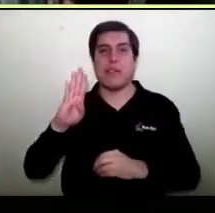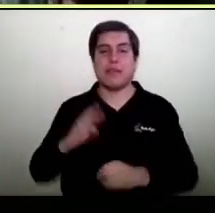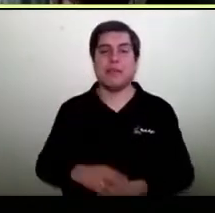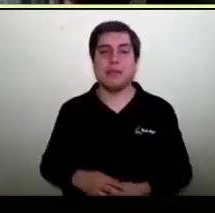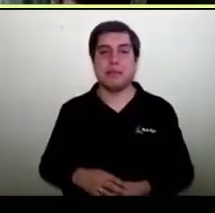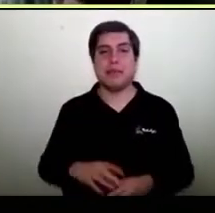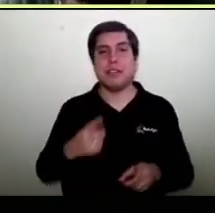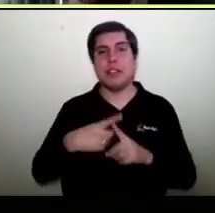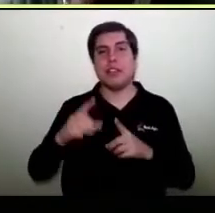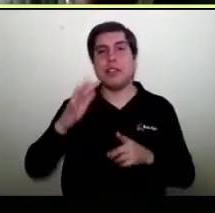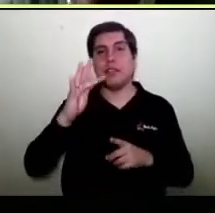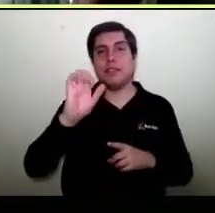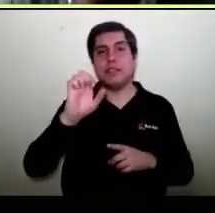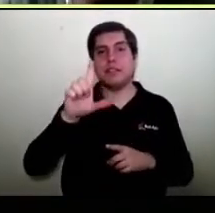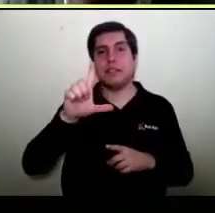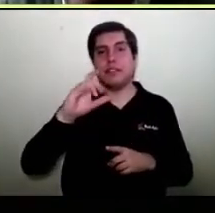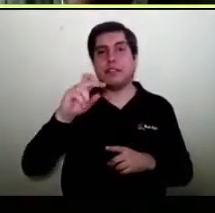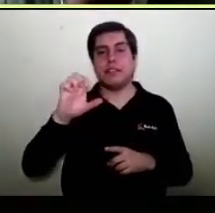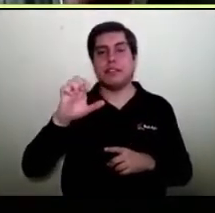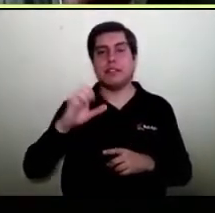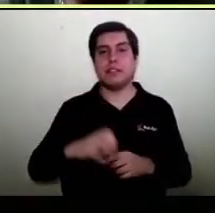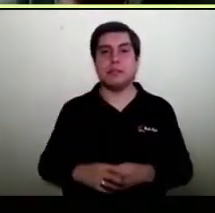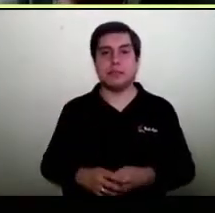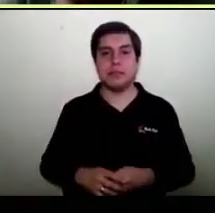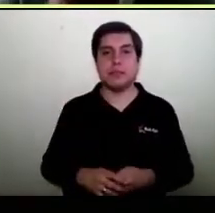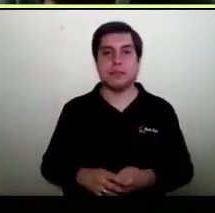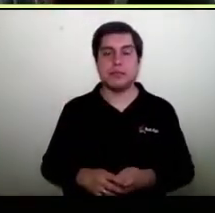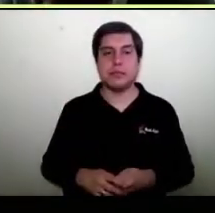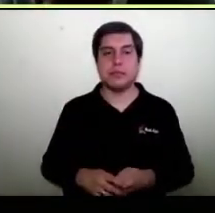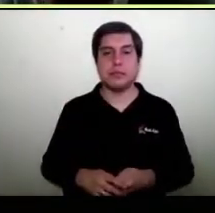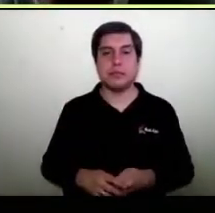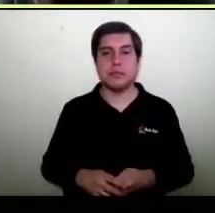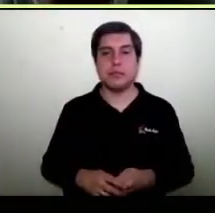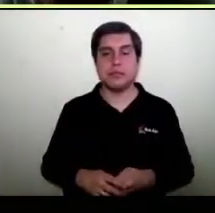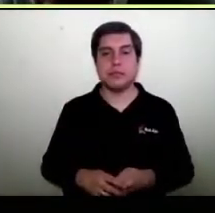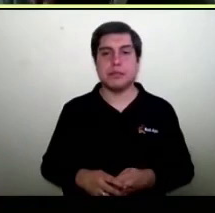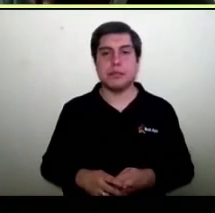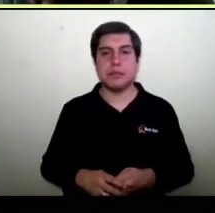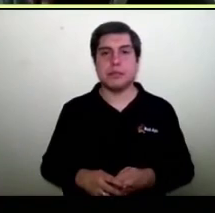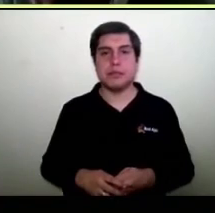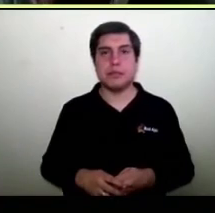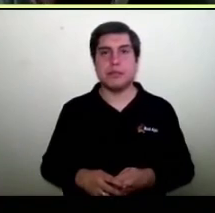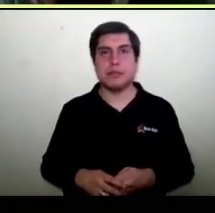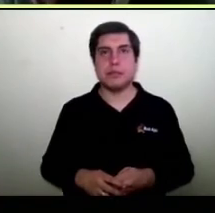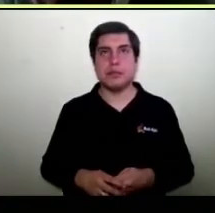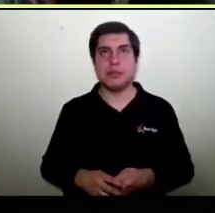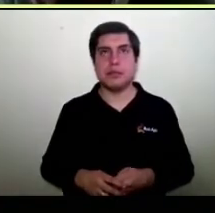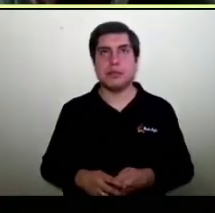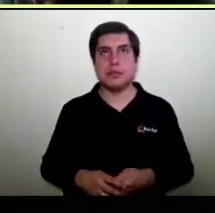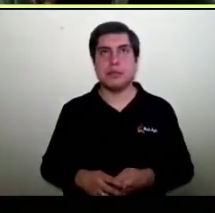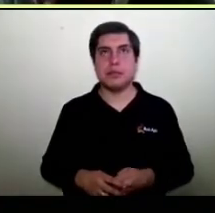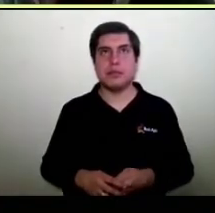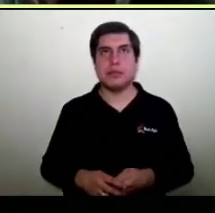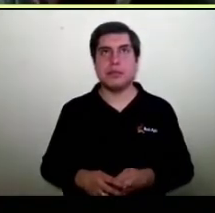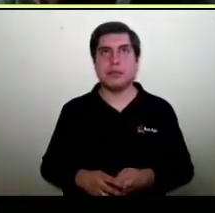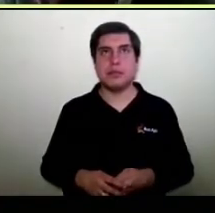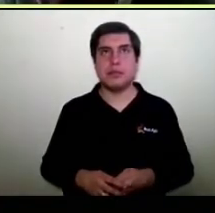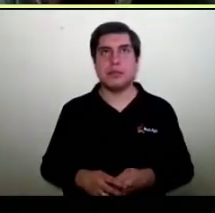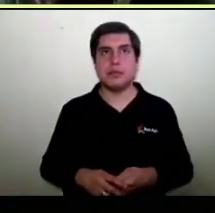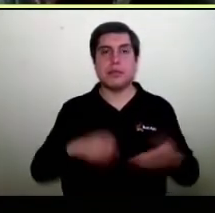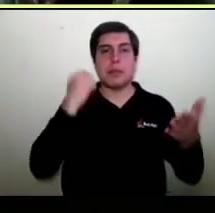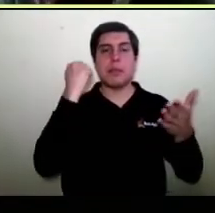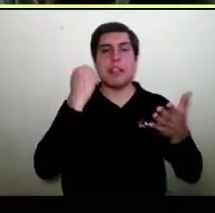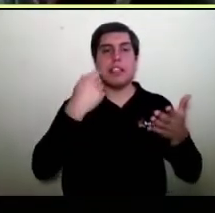Felipe Ormazal oye hay hartas preguntas si importé productos para revenderlos pero no tiene una marca propia